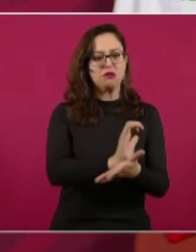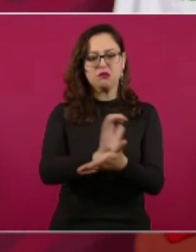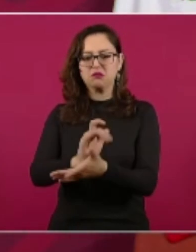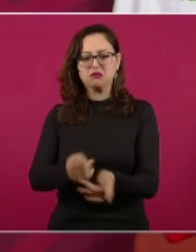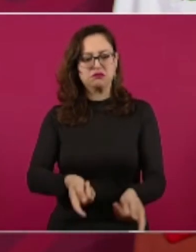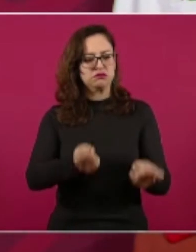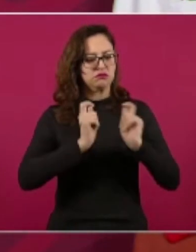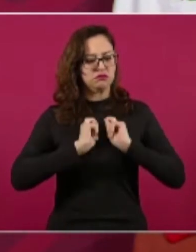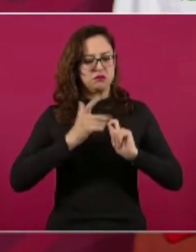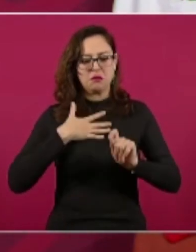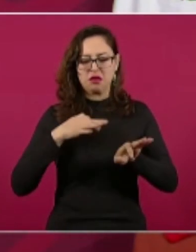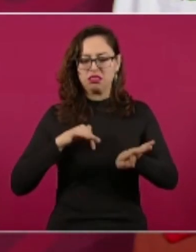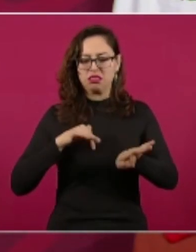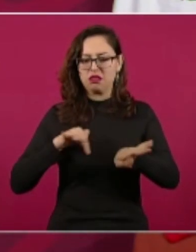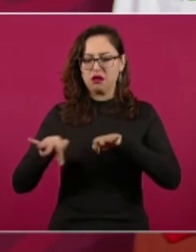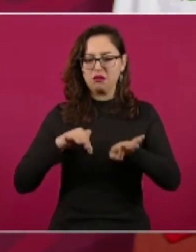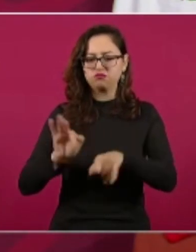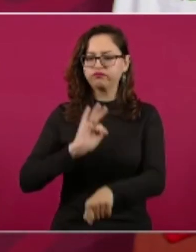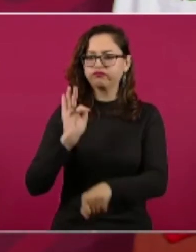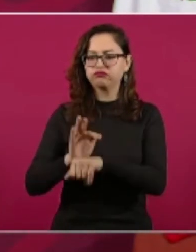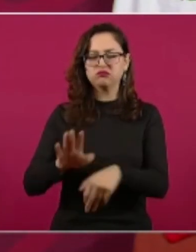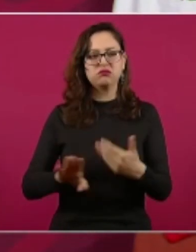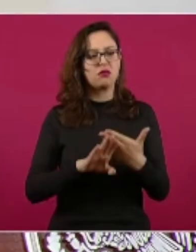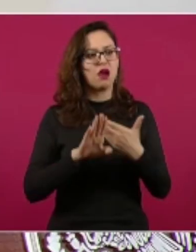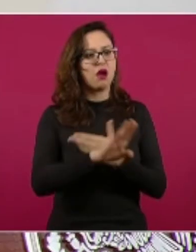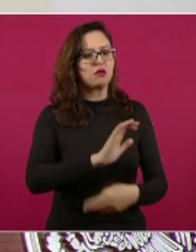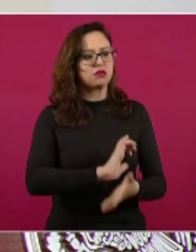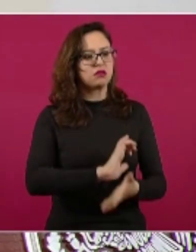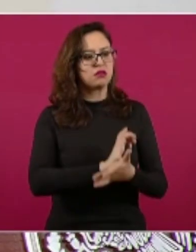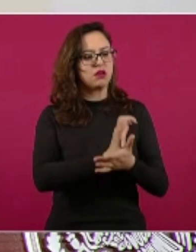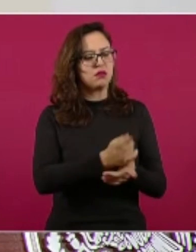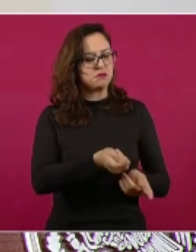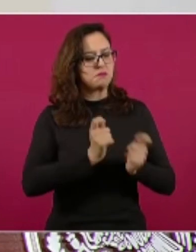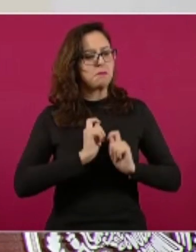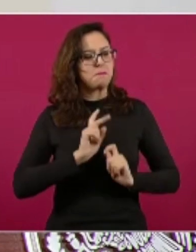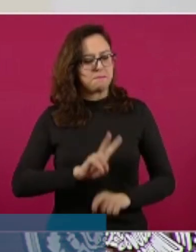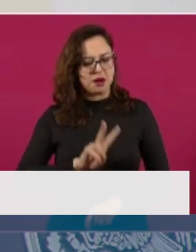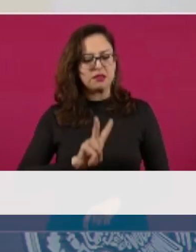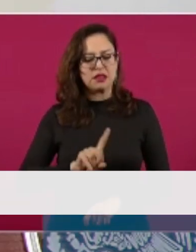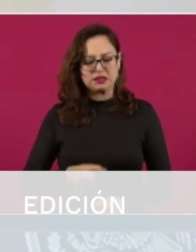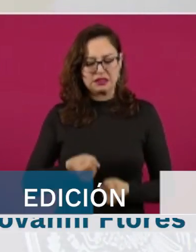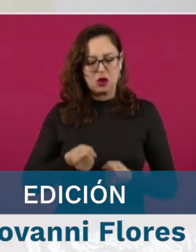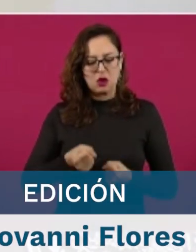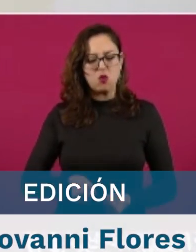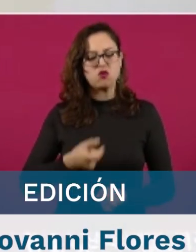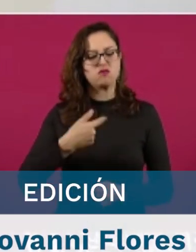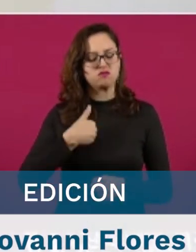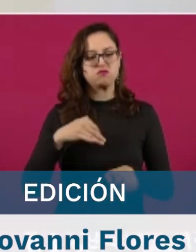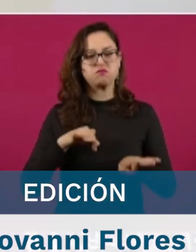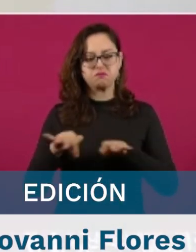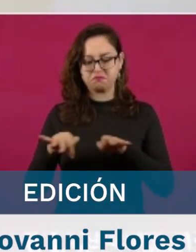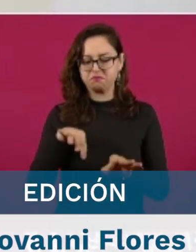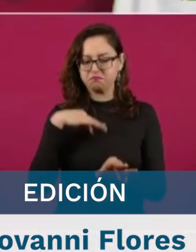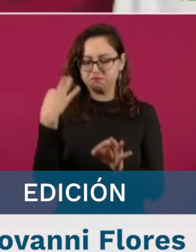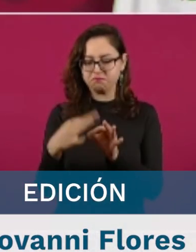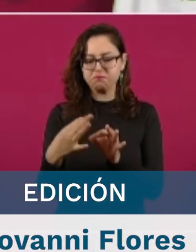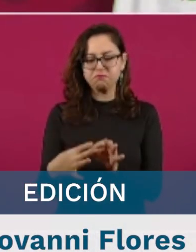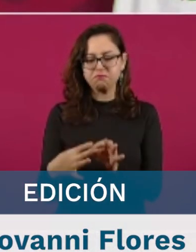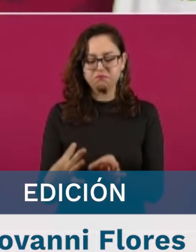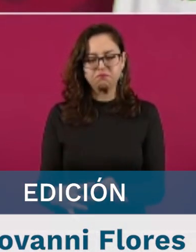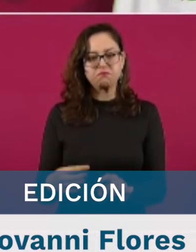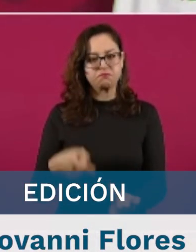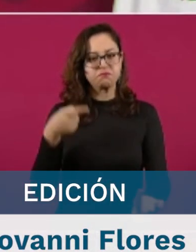señor presidente, pues agradecerle por esa designación y tenga la certeza que desde ahí estaré trabajando para